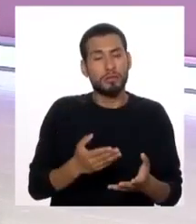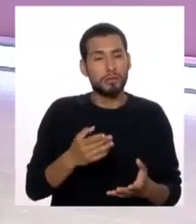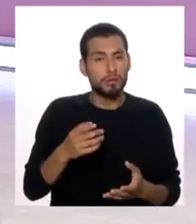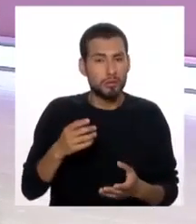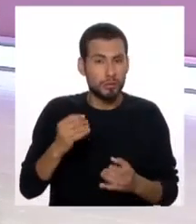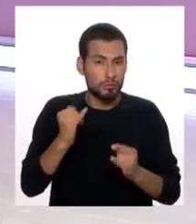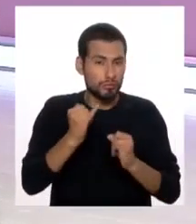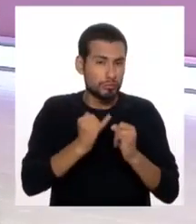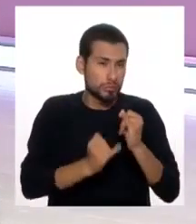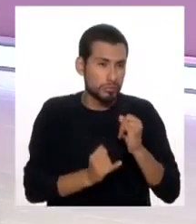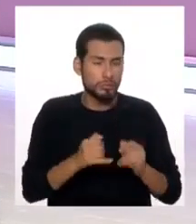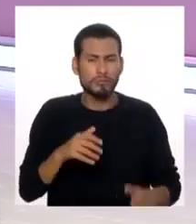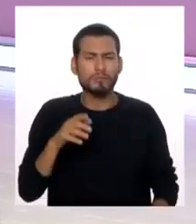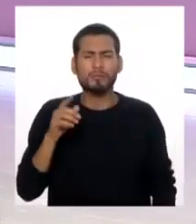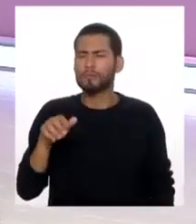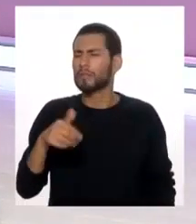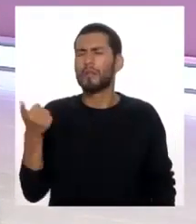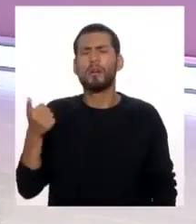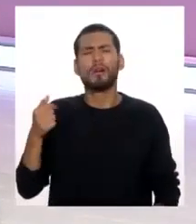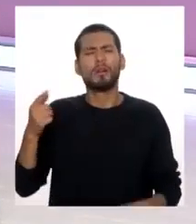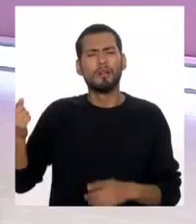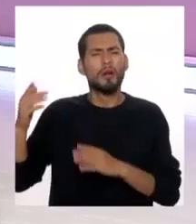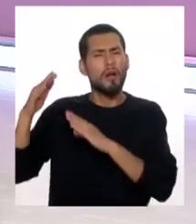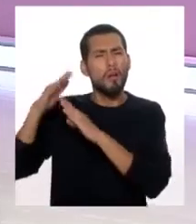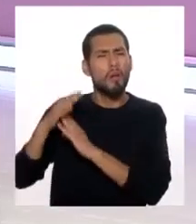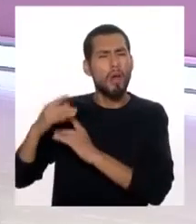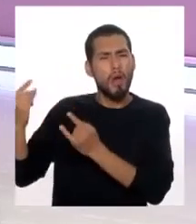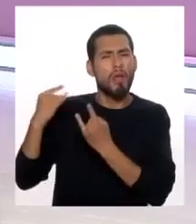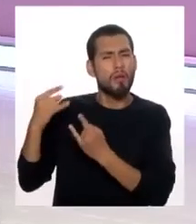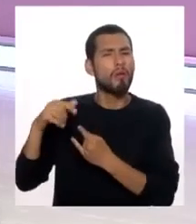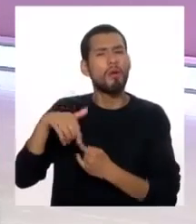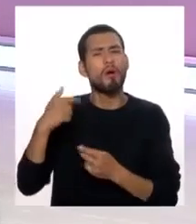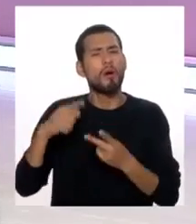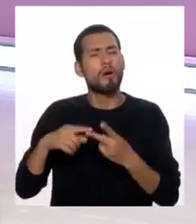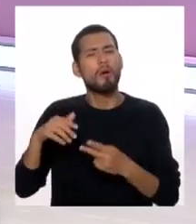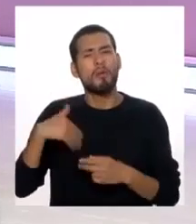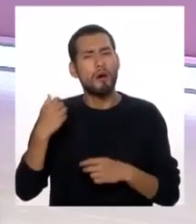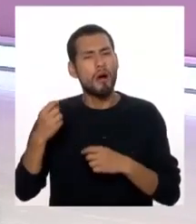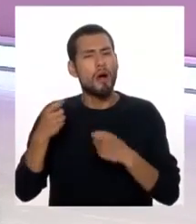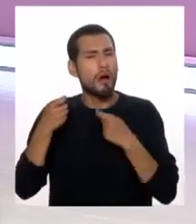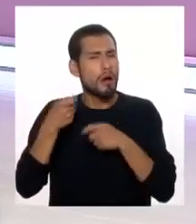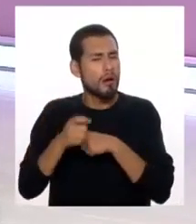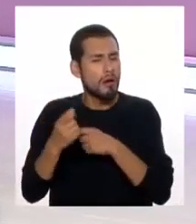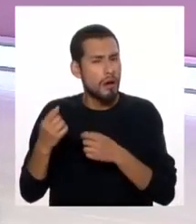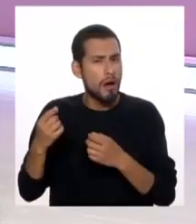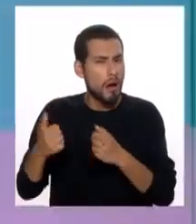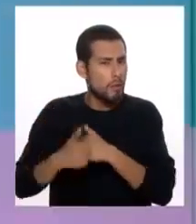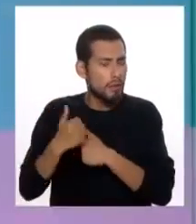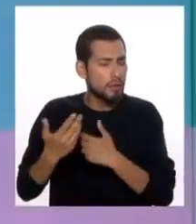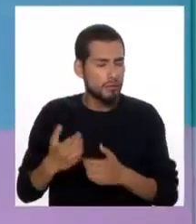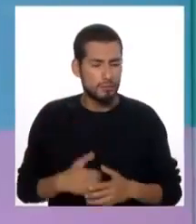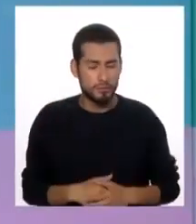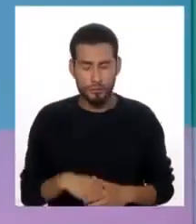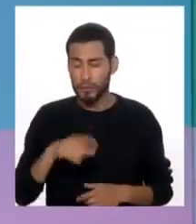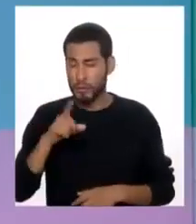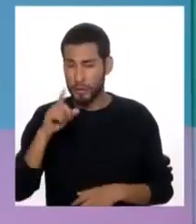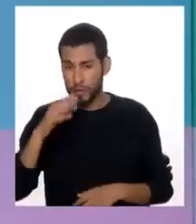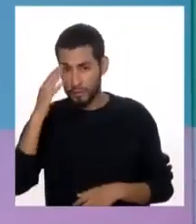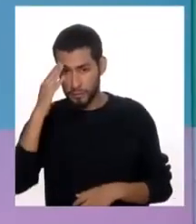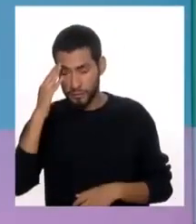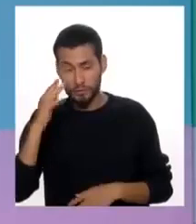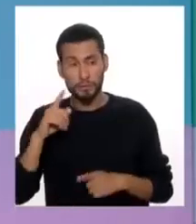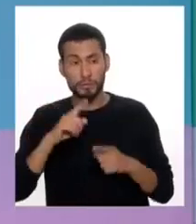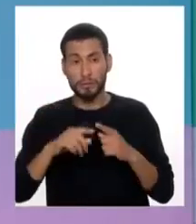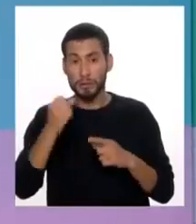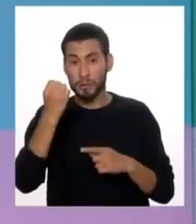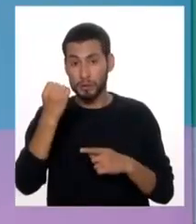Aparte del bullying, ¿qué otro factor de riesgo más hay que de pronto los hogares disfuncionales, por ejemplo? También. Hay que tomar en cuenta que los